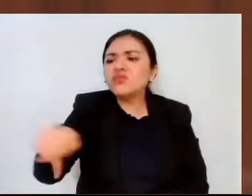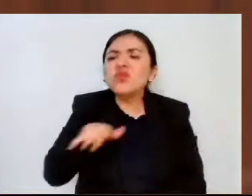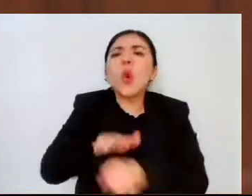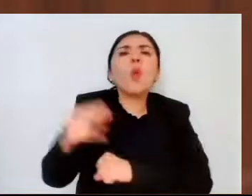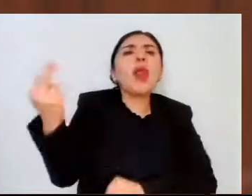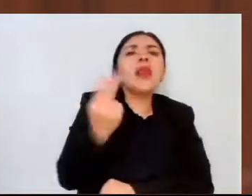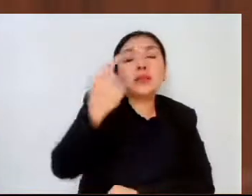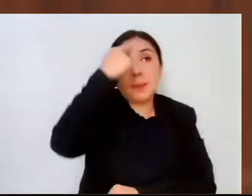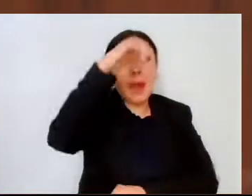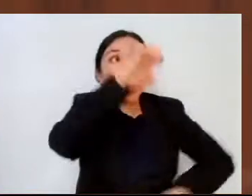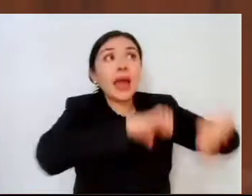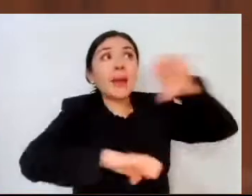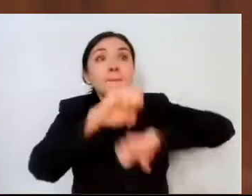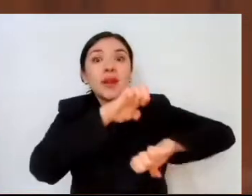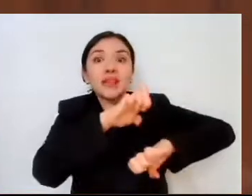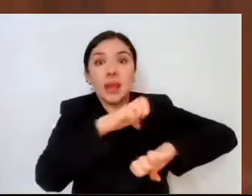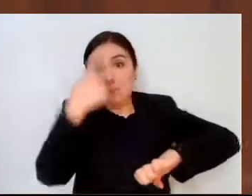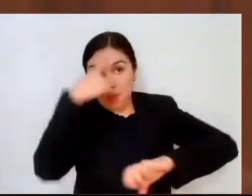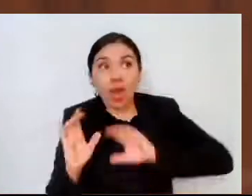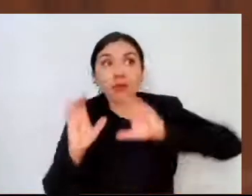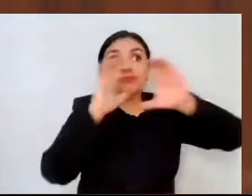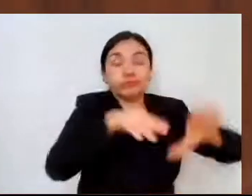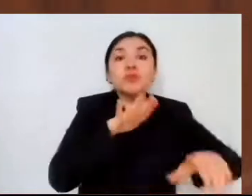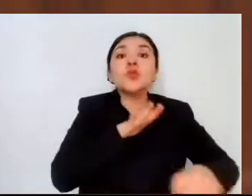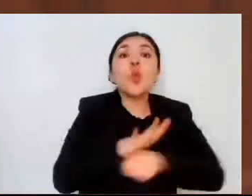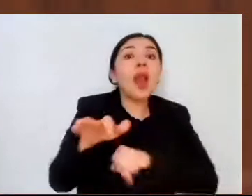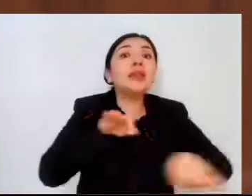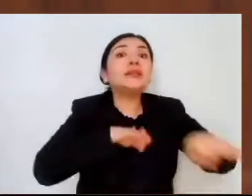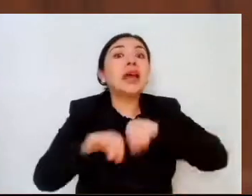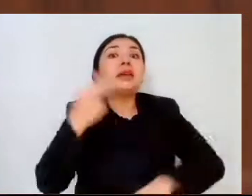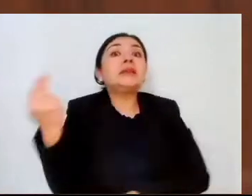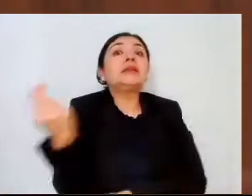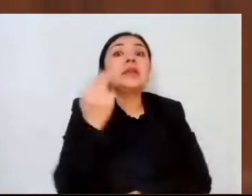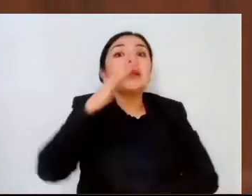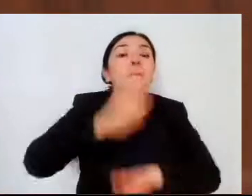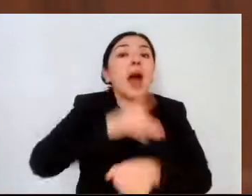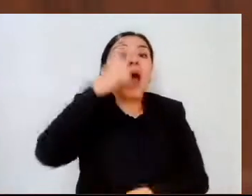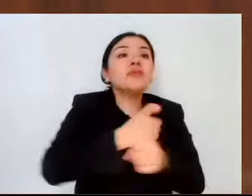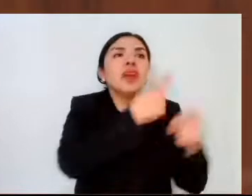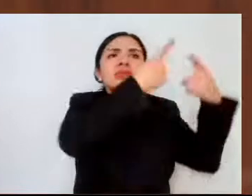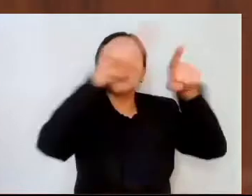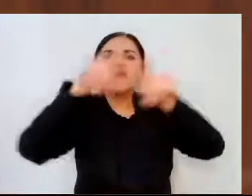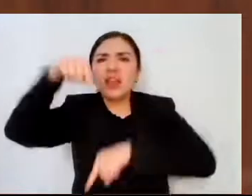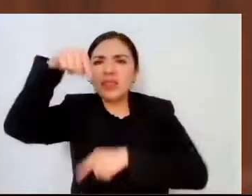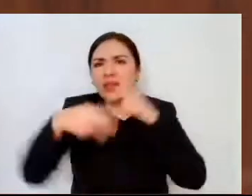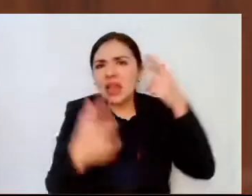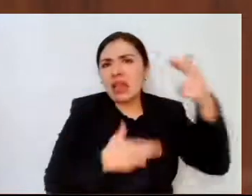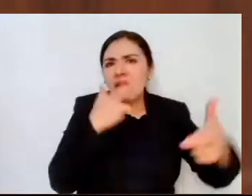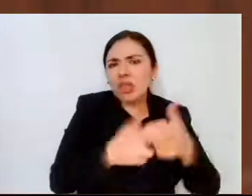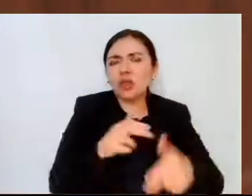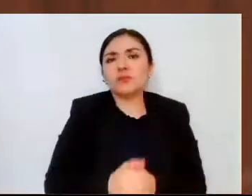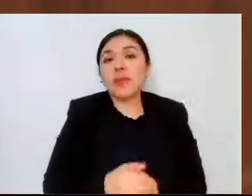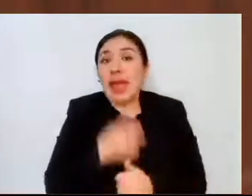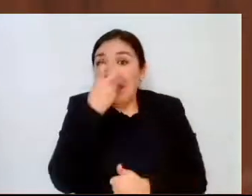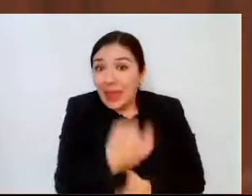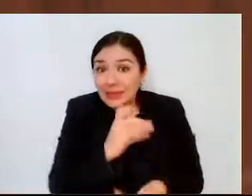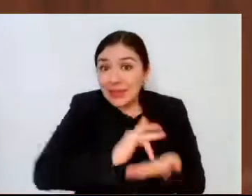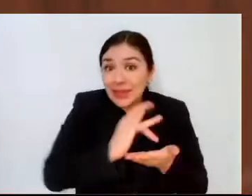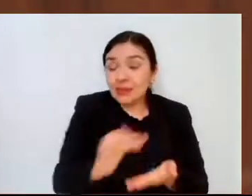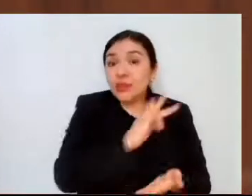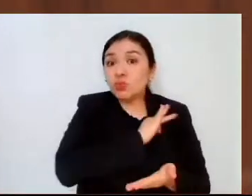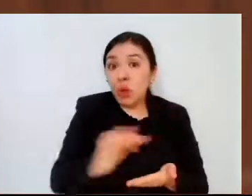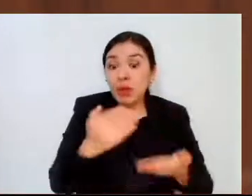empresas en sectores prioritarios de diferentes regiones de la entidad, desarrollando a la